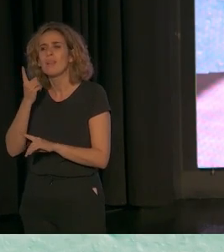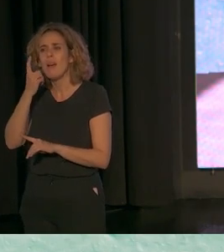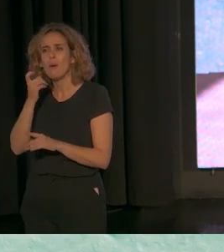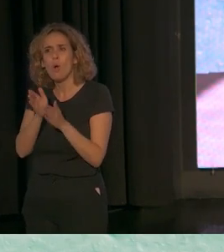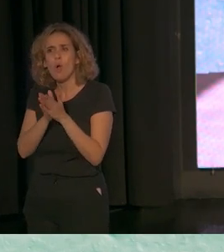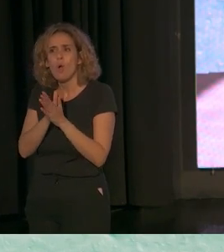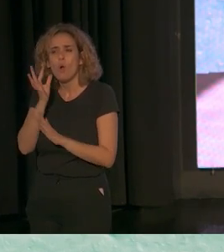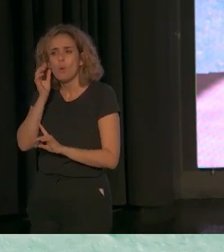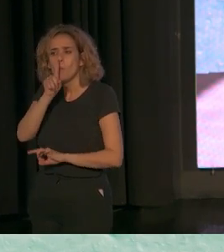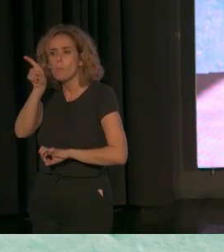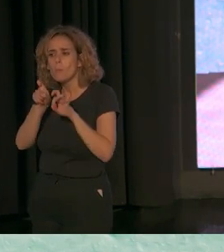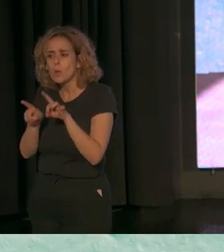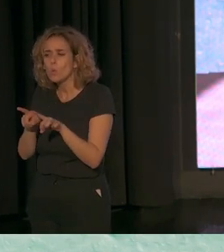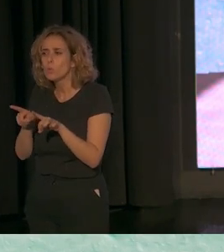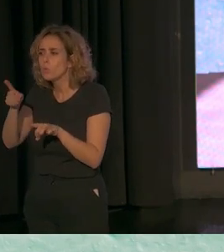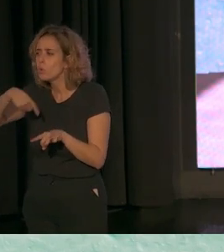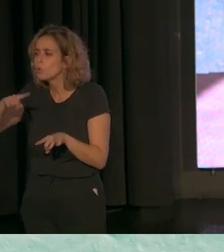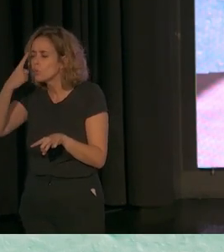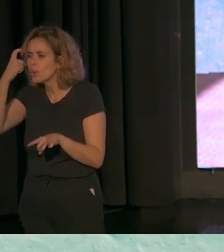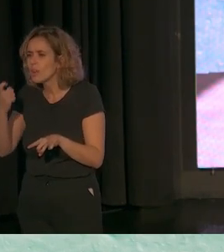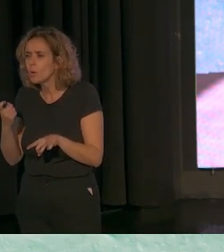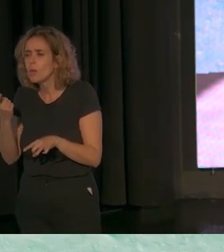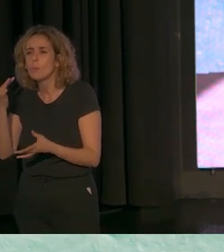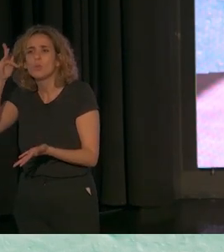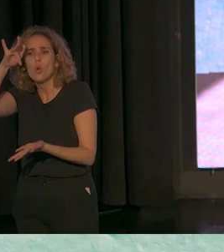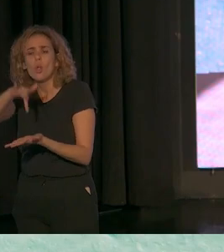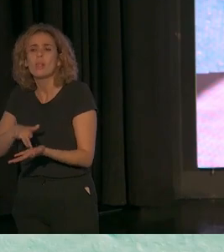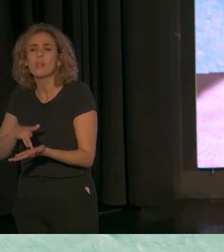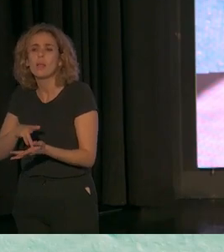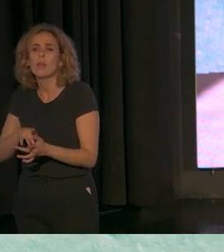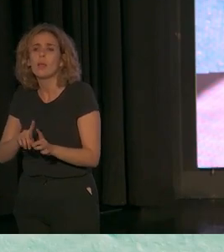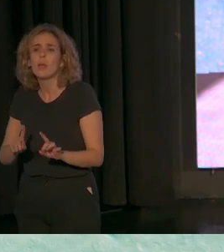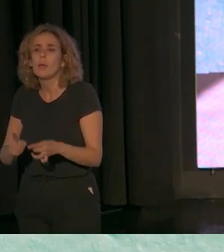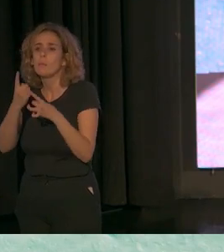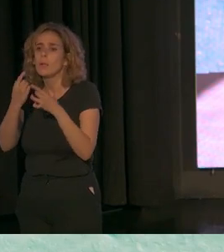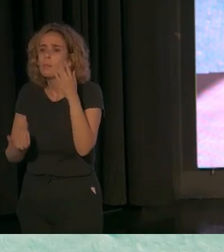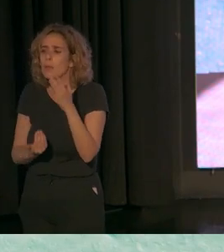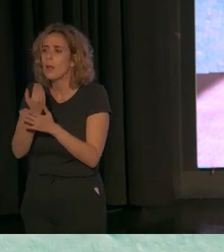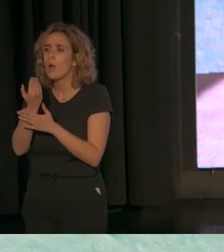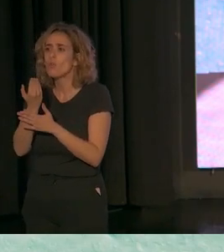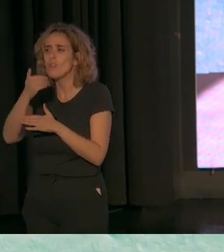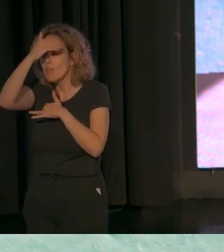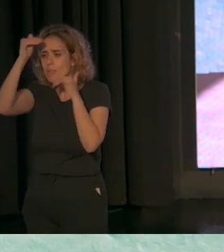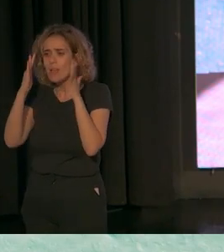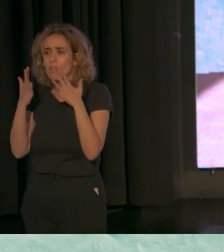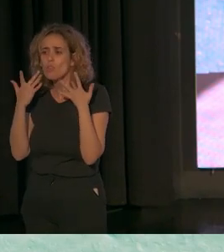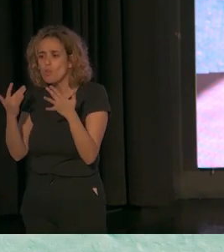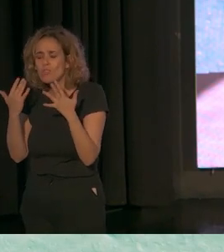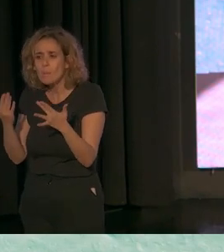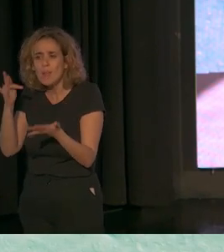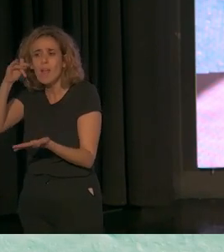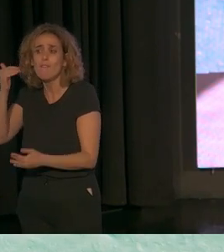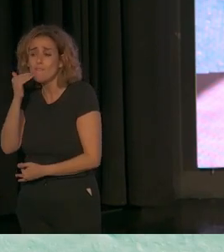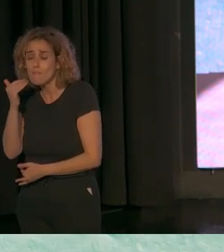si recordábamos el día en que tuvo lugar la primera jornada de atención temprana para